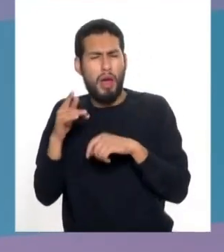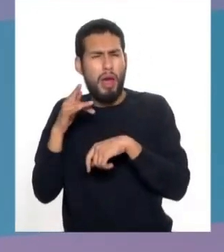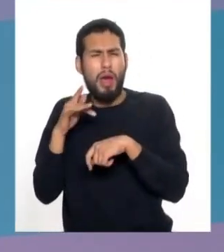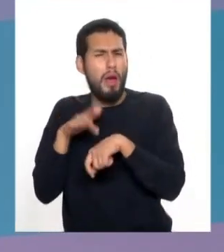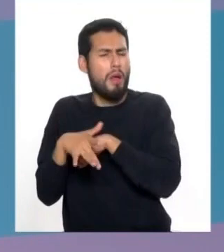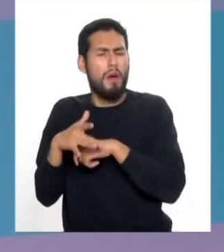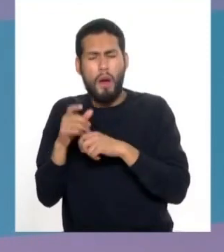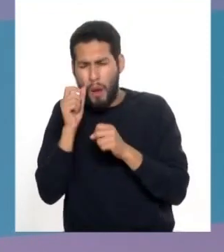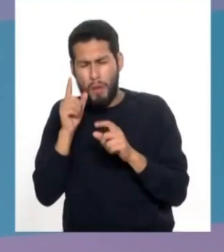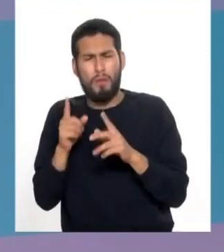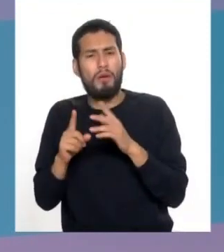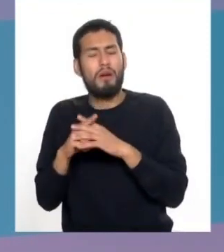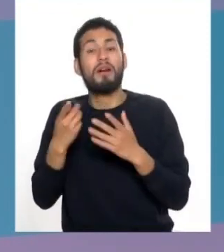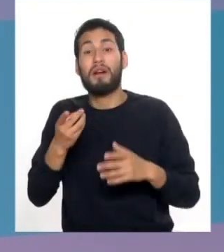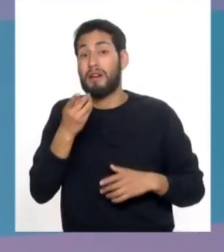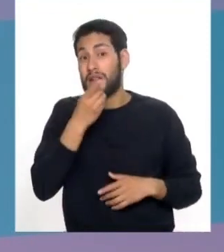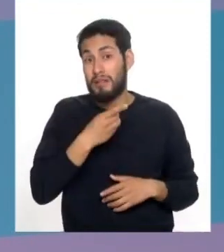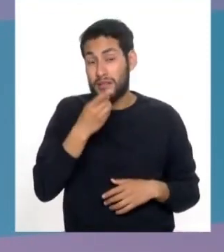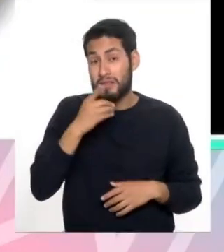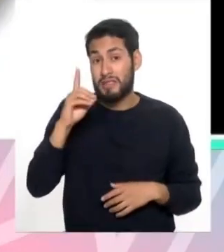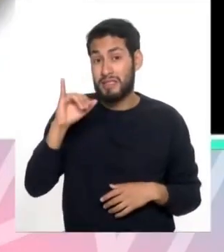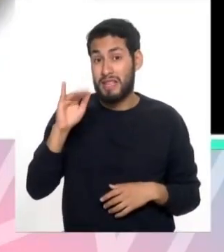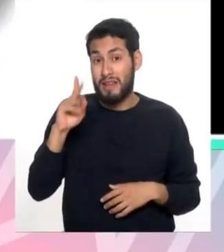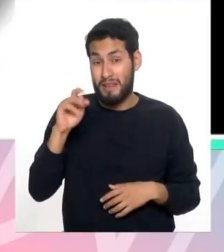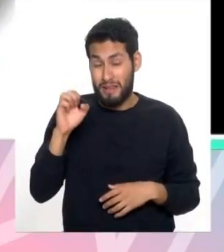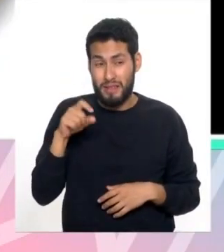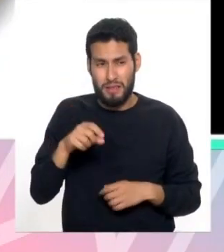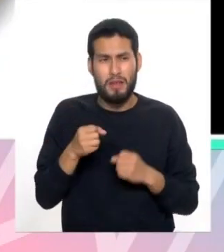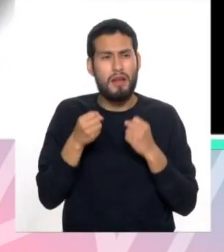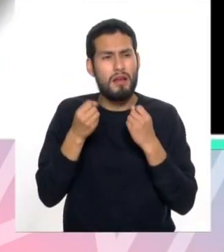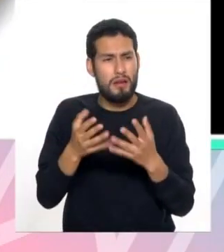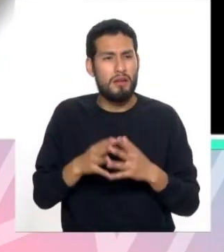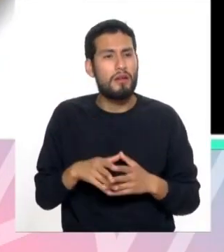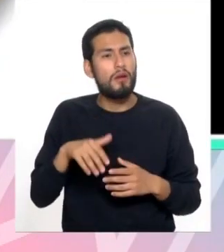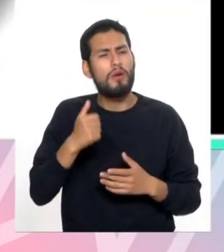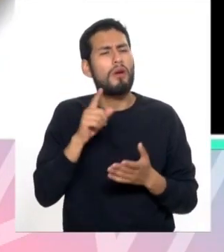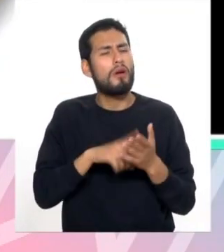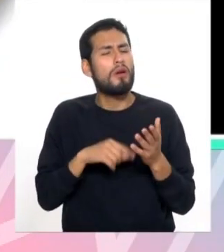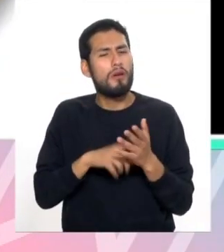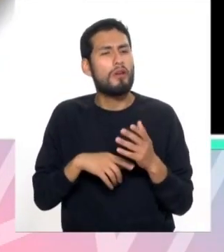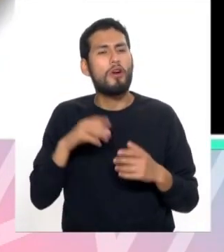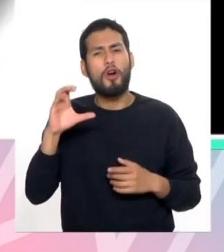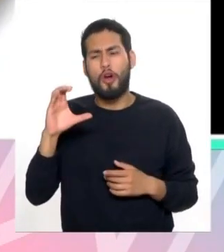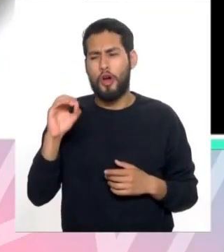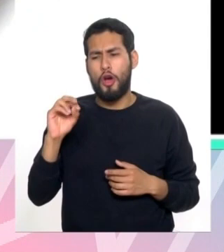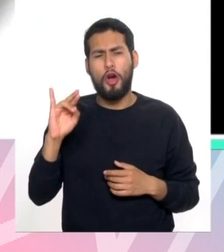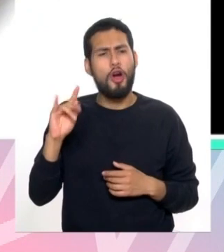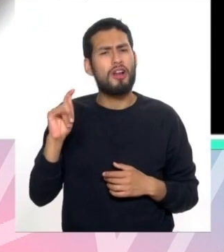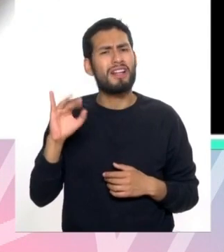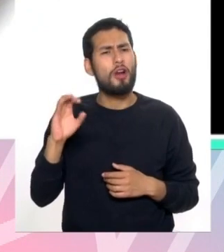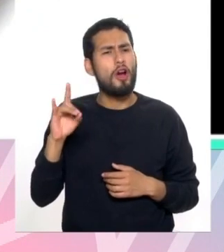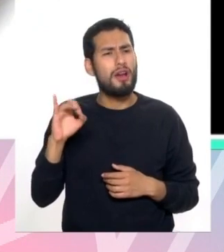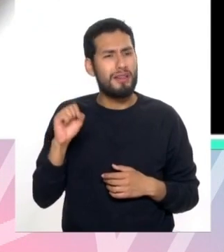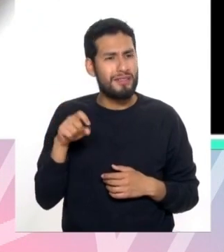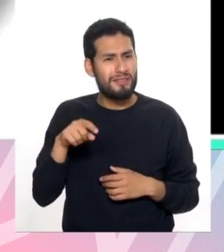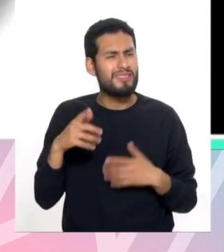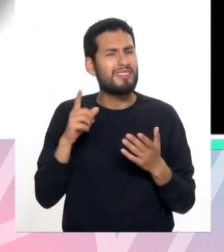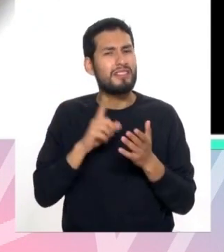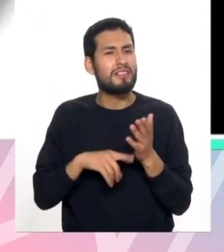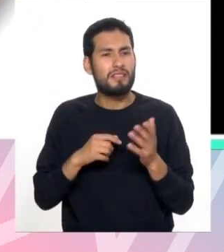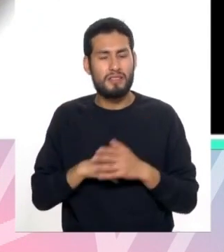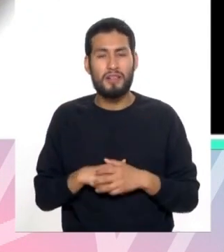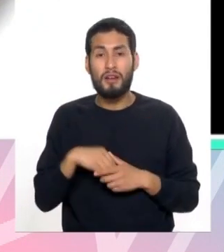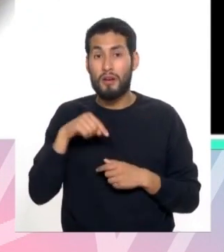es una enfermedad que es muy frecuente y provoca catarata. También el uso de corticoides. Los traumatismos, es decir,